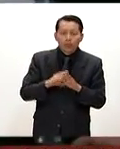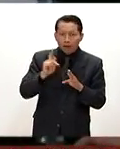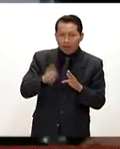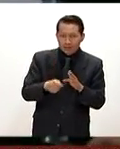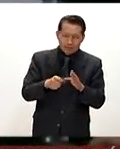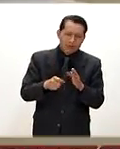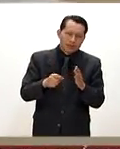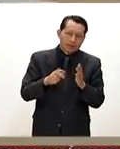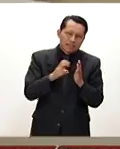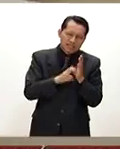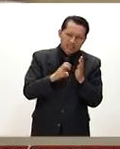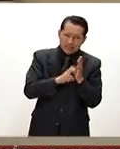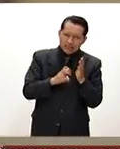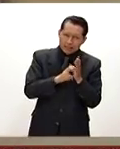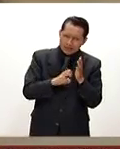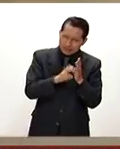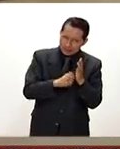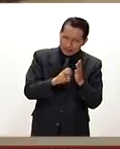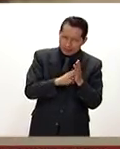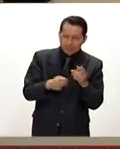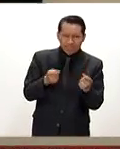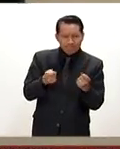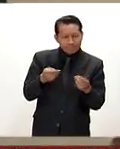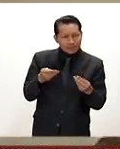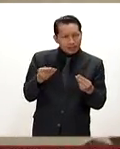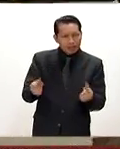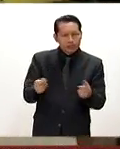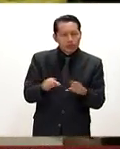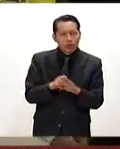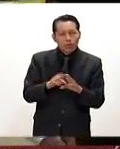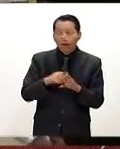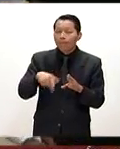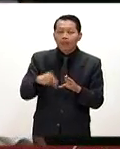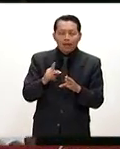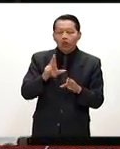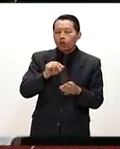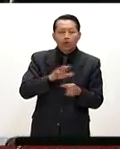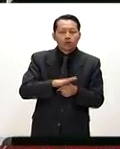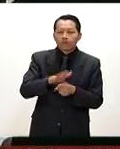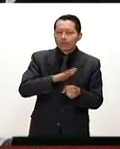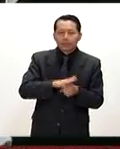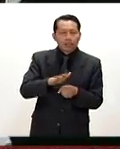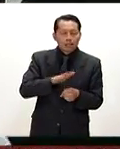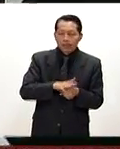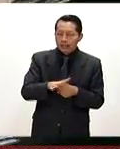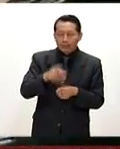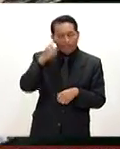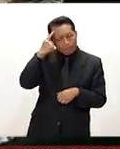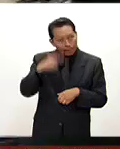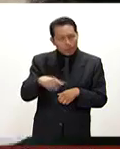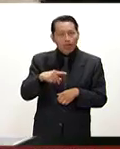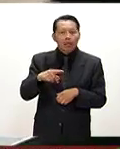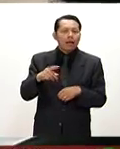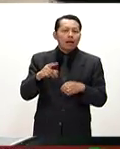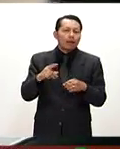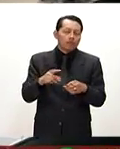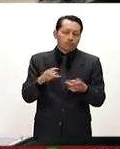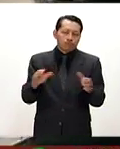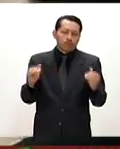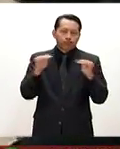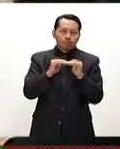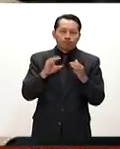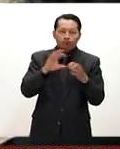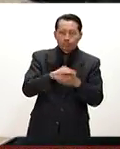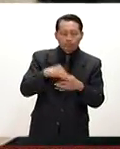ajuste en el gasto corriente, pero muy insuficiente para poder compensar el